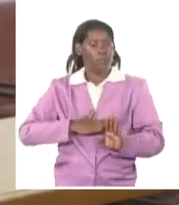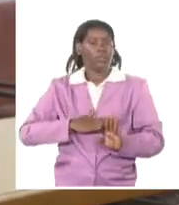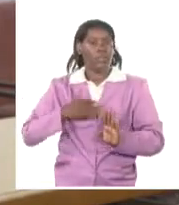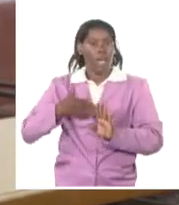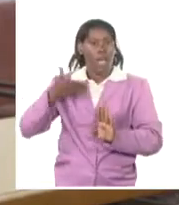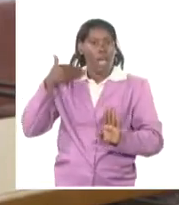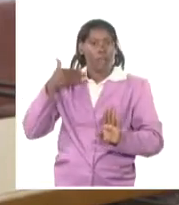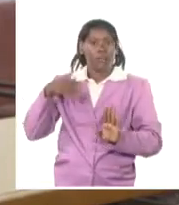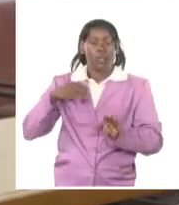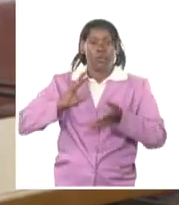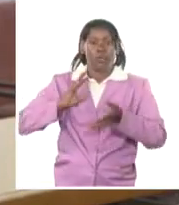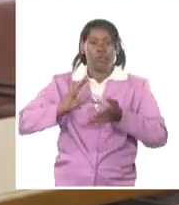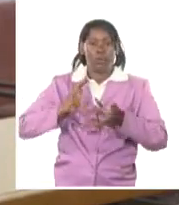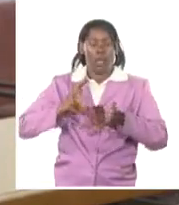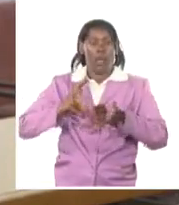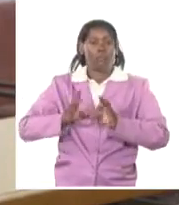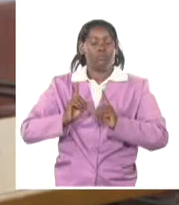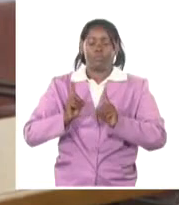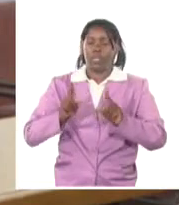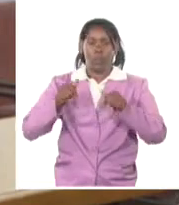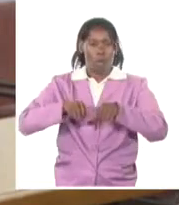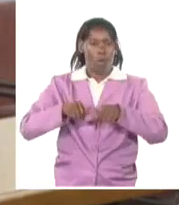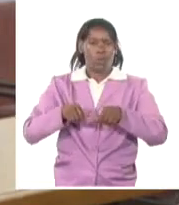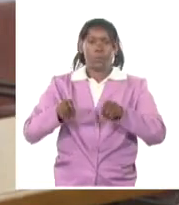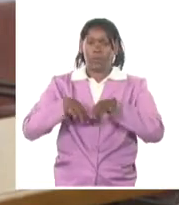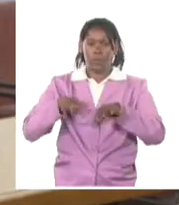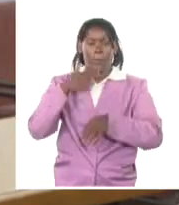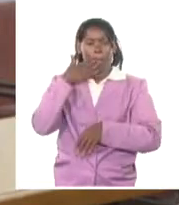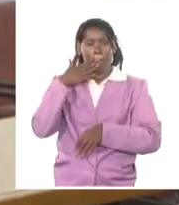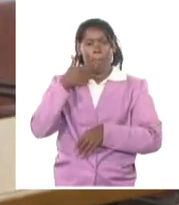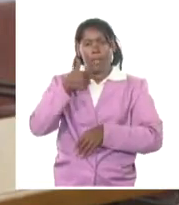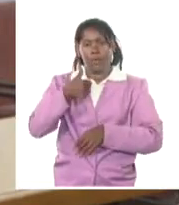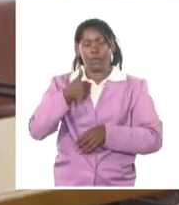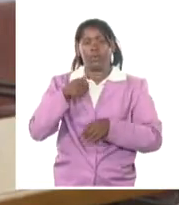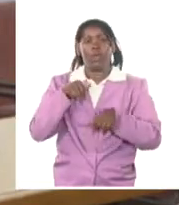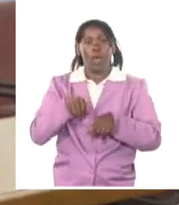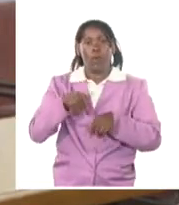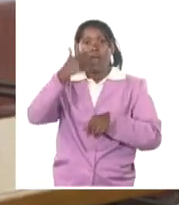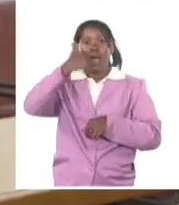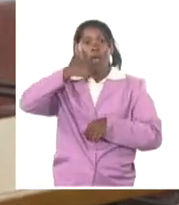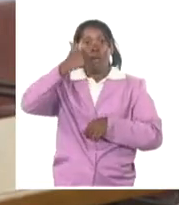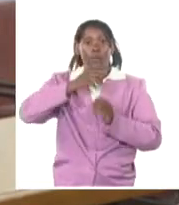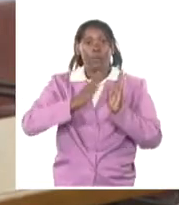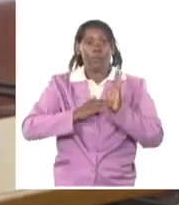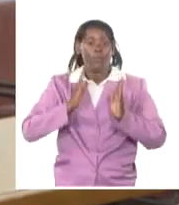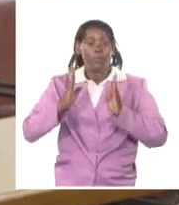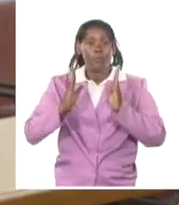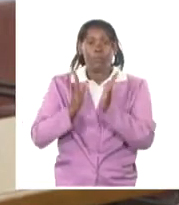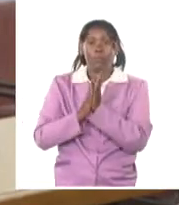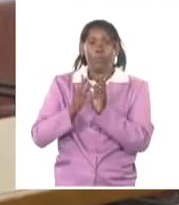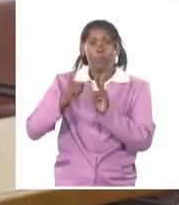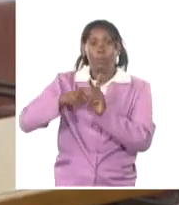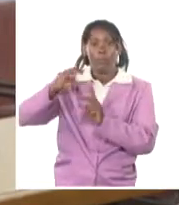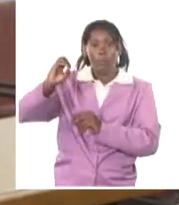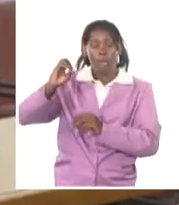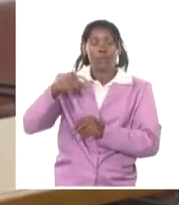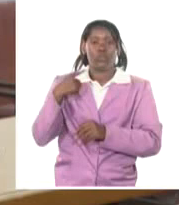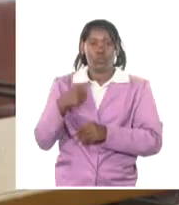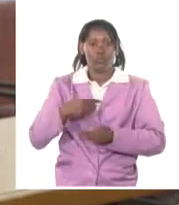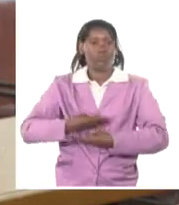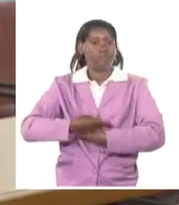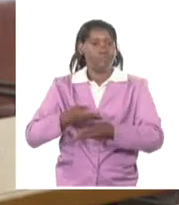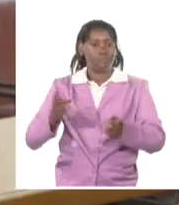unos meses atrás. Esa no va a ser la situación por lo menos en los días que quedan de abril y días de mayo. Vamos a seguir sacando